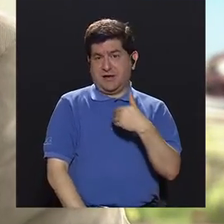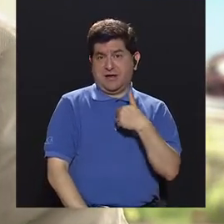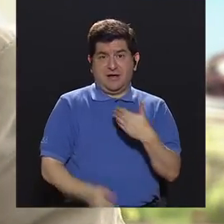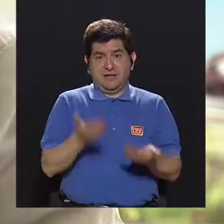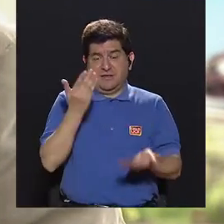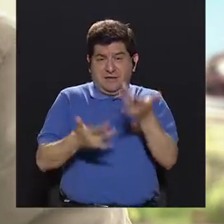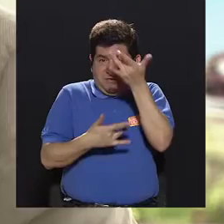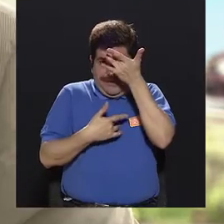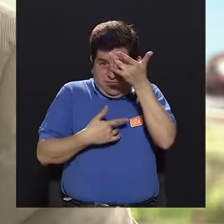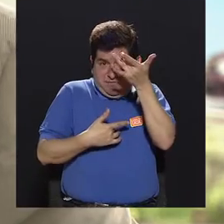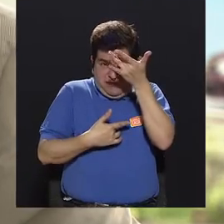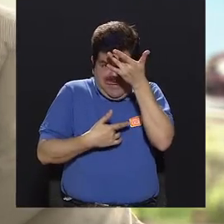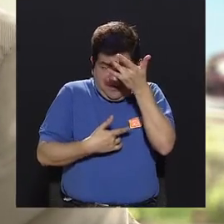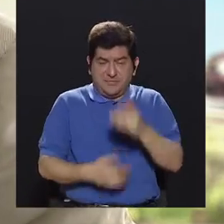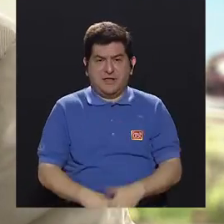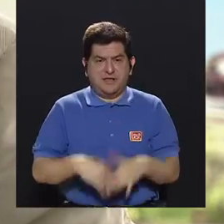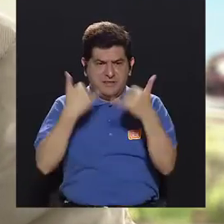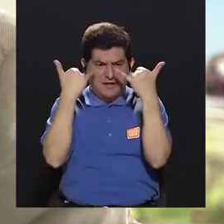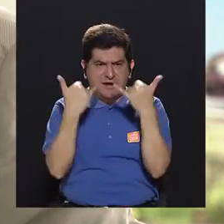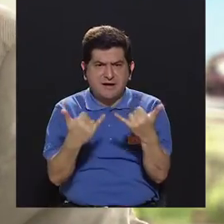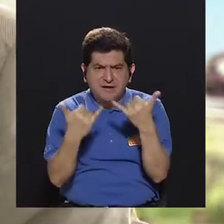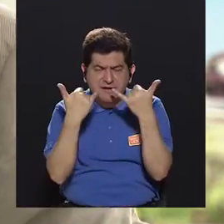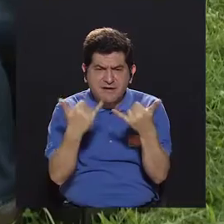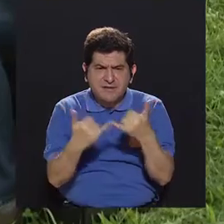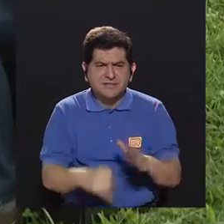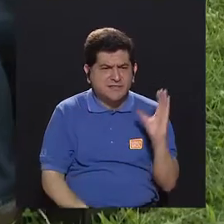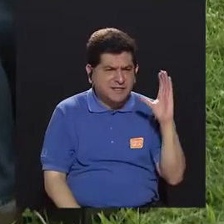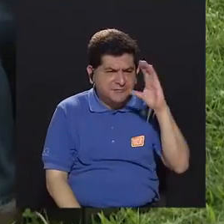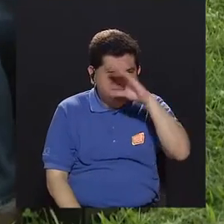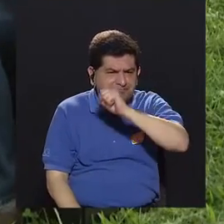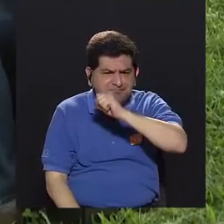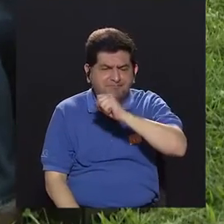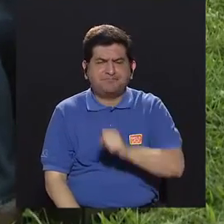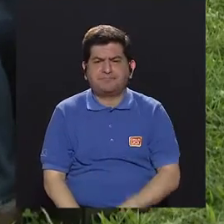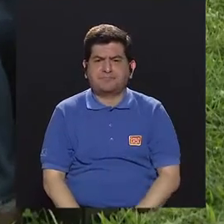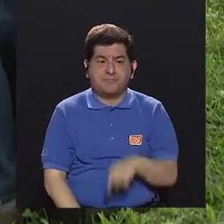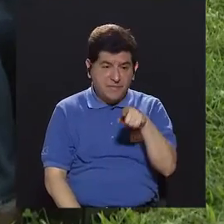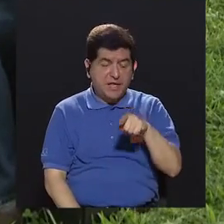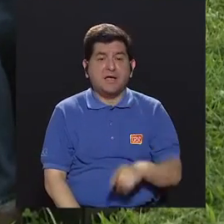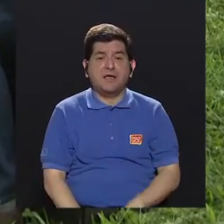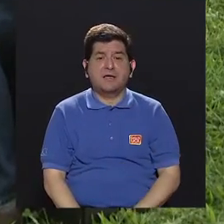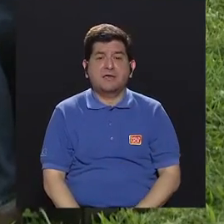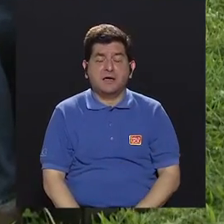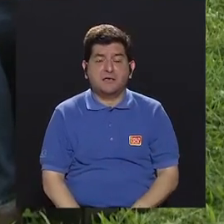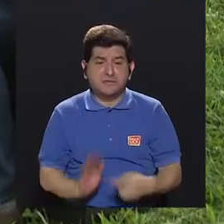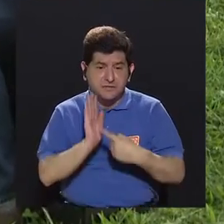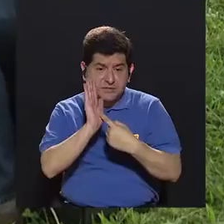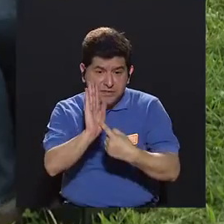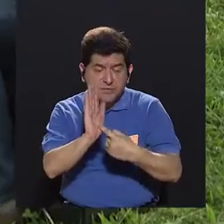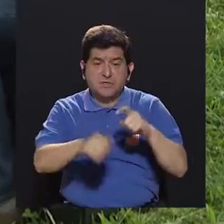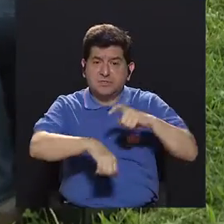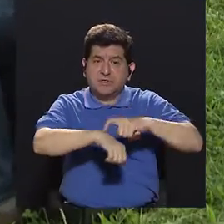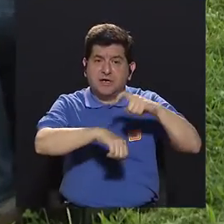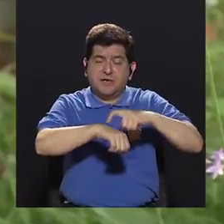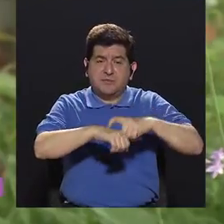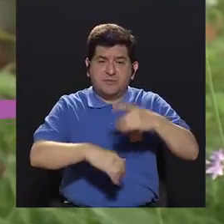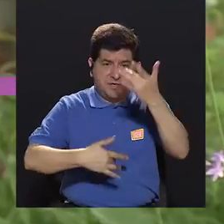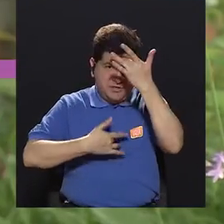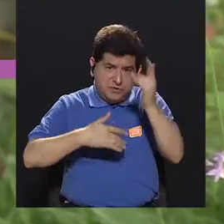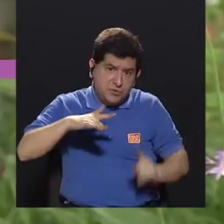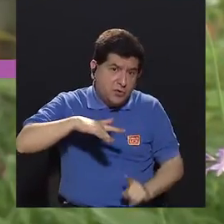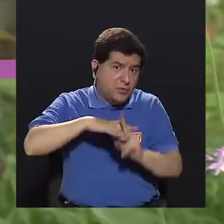de enfermedades que más se ha detonado, se ha determinado que tienen mayor expresividad a hora de las enfermedades.